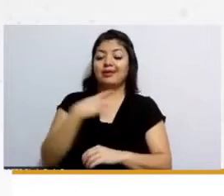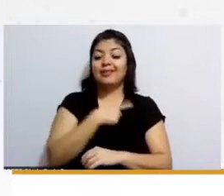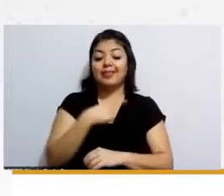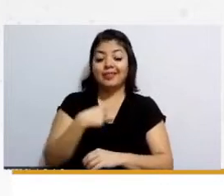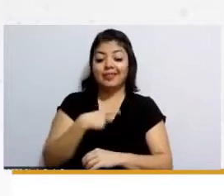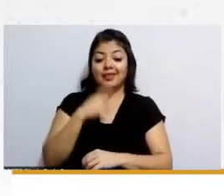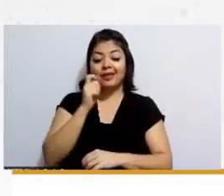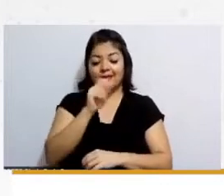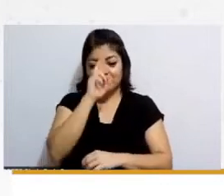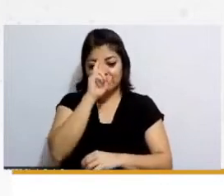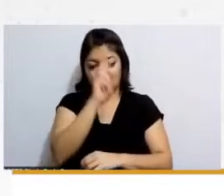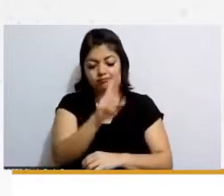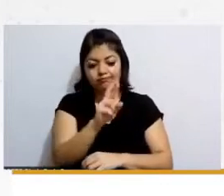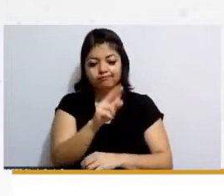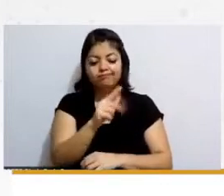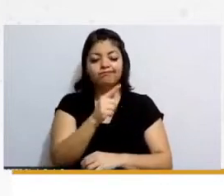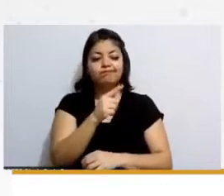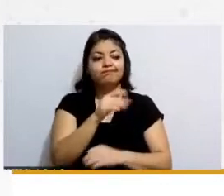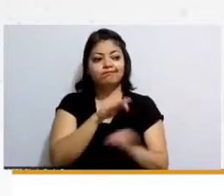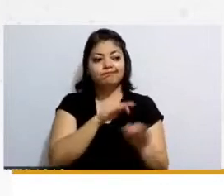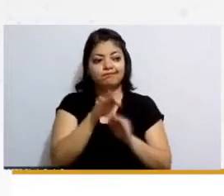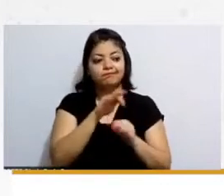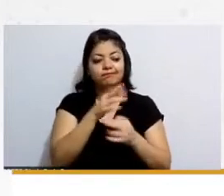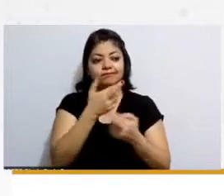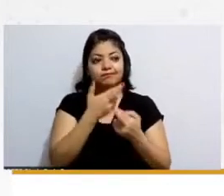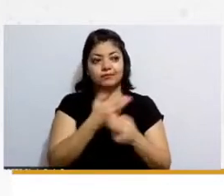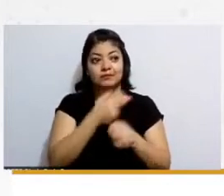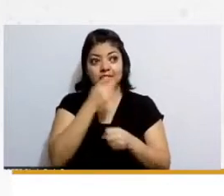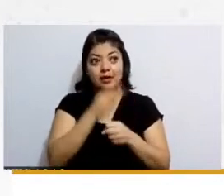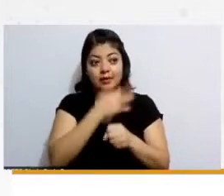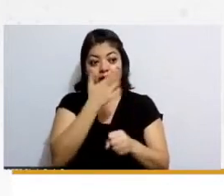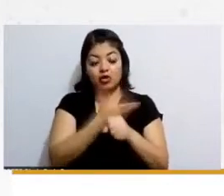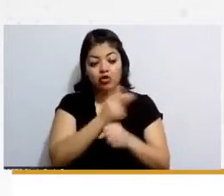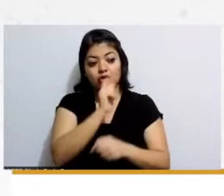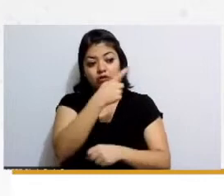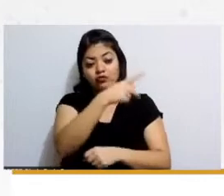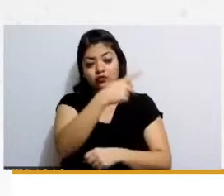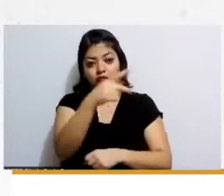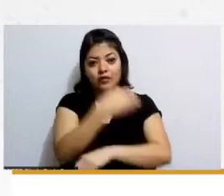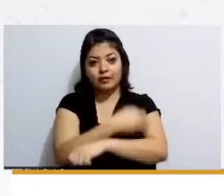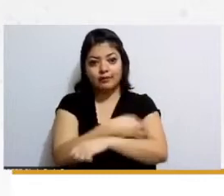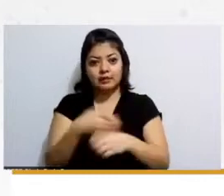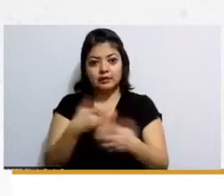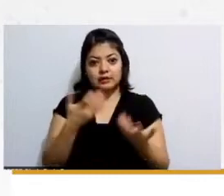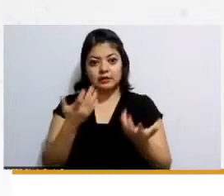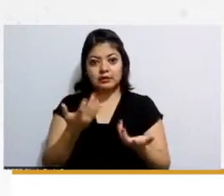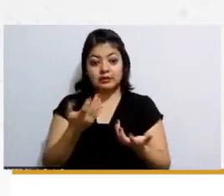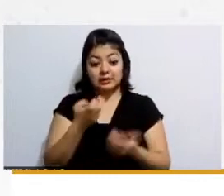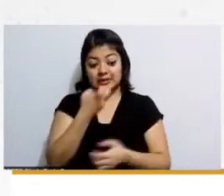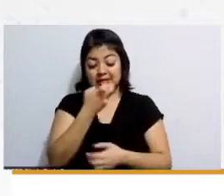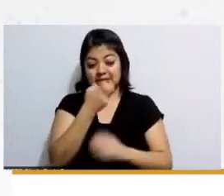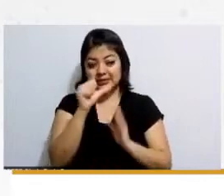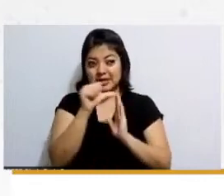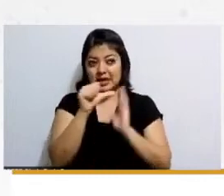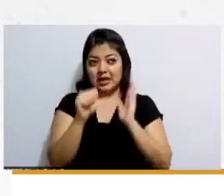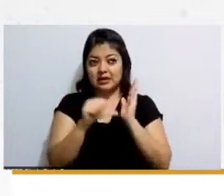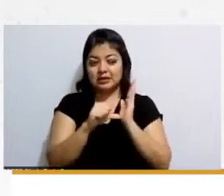de las y los trabajadores y sus familias entonces ya desde este artículo 123